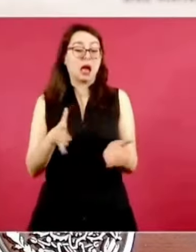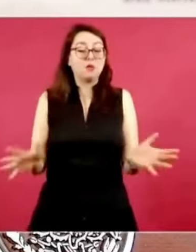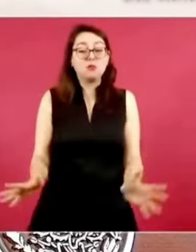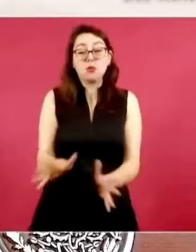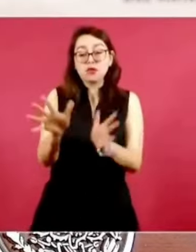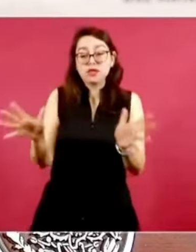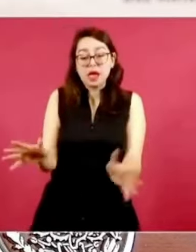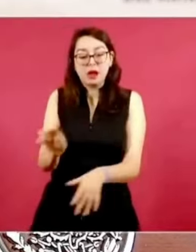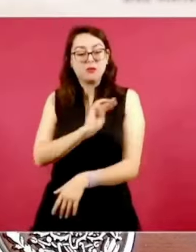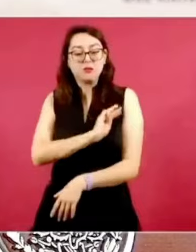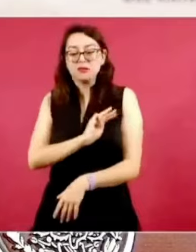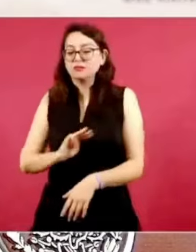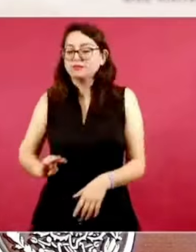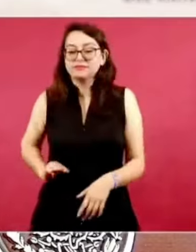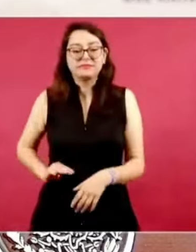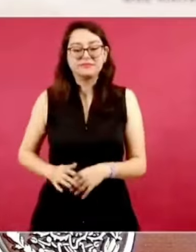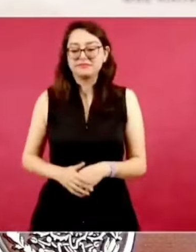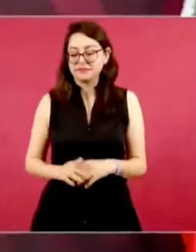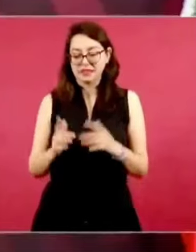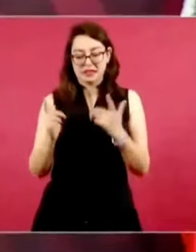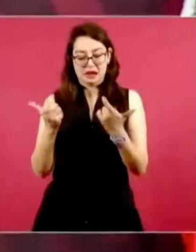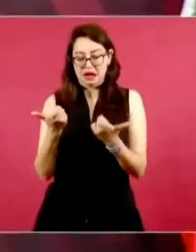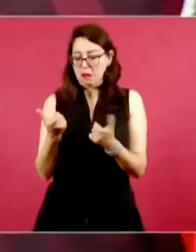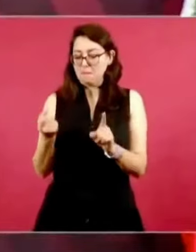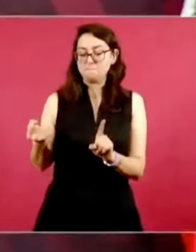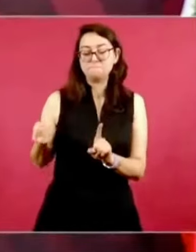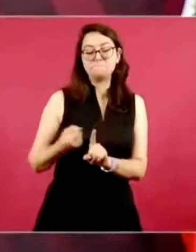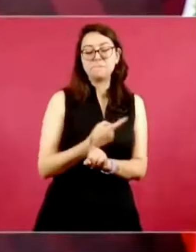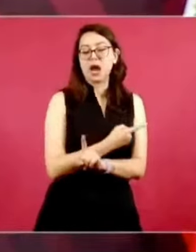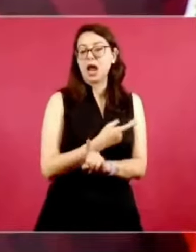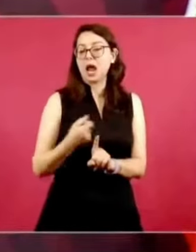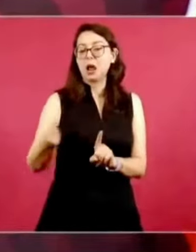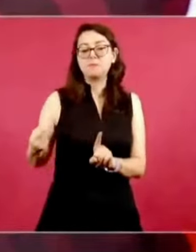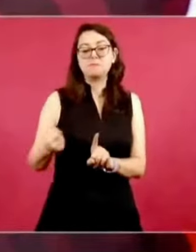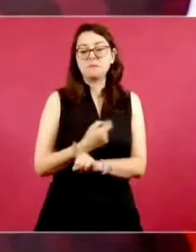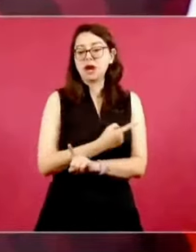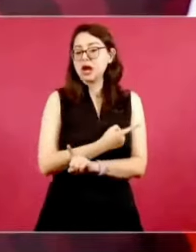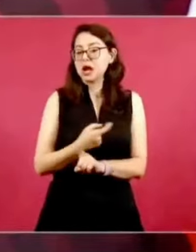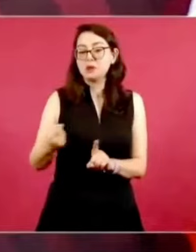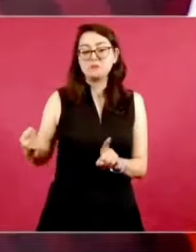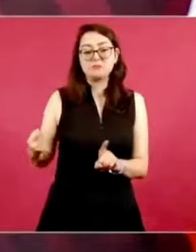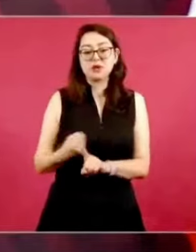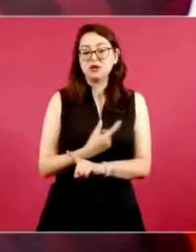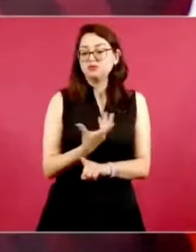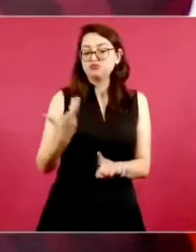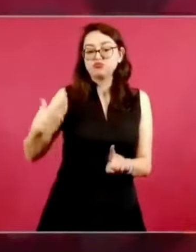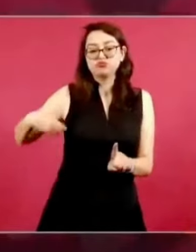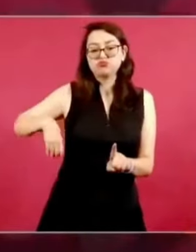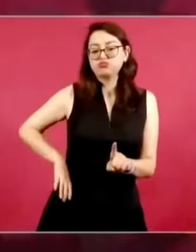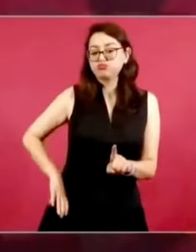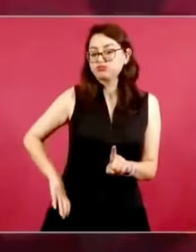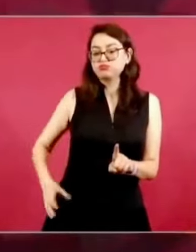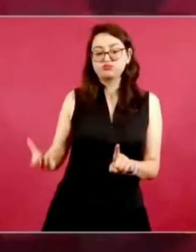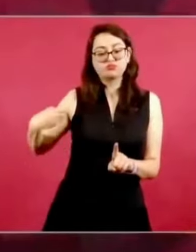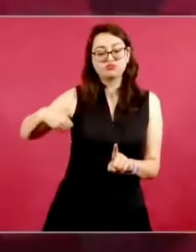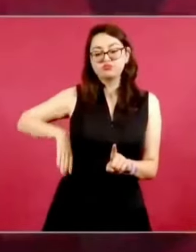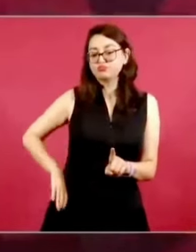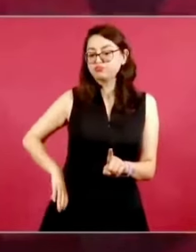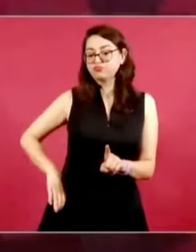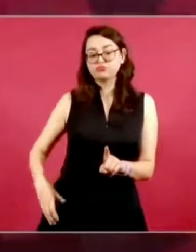desviaban los recursos o desaparecían esos recursos, ahora no,